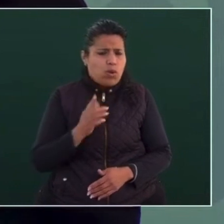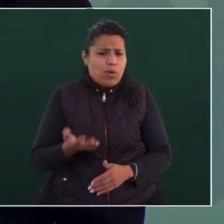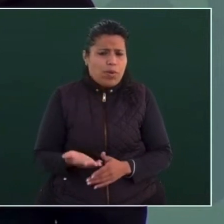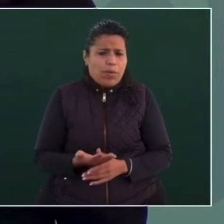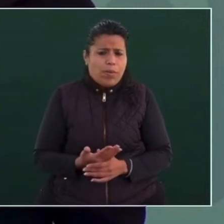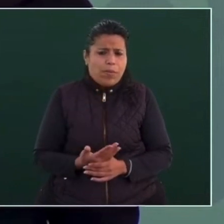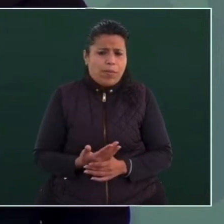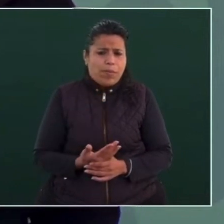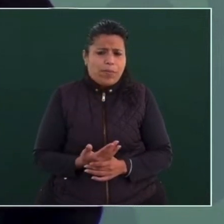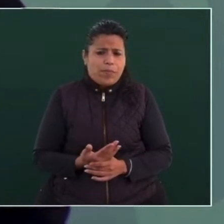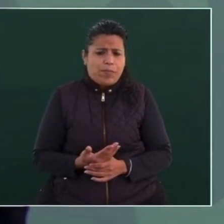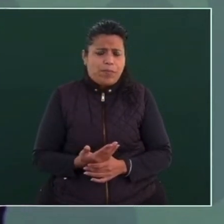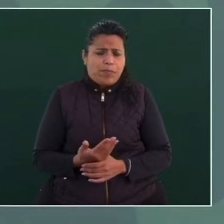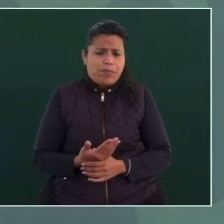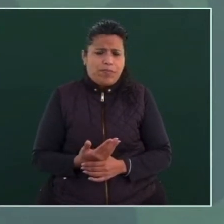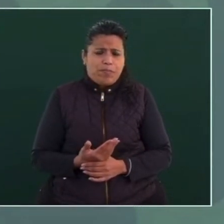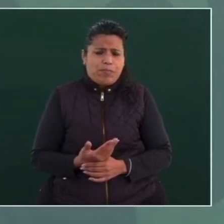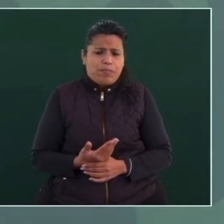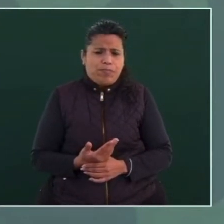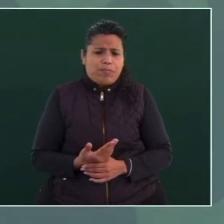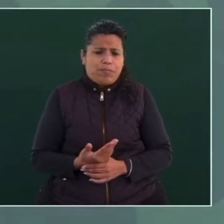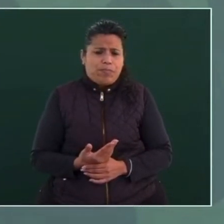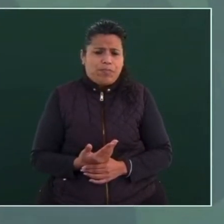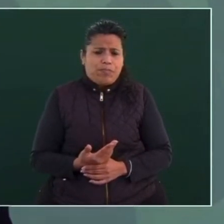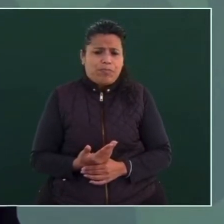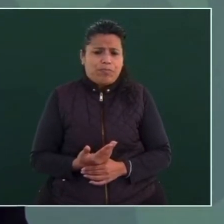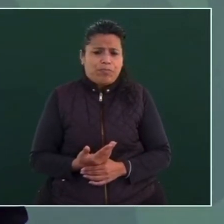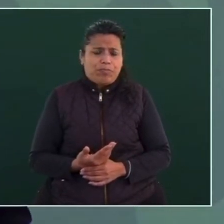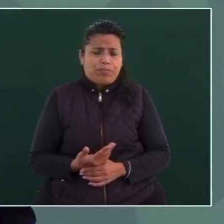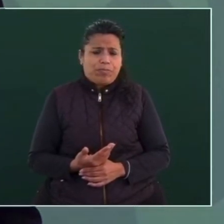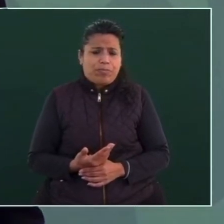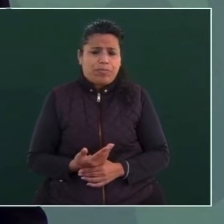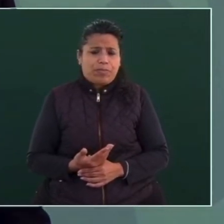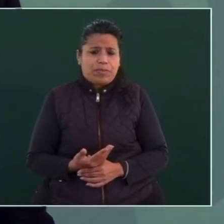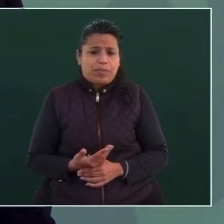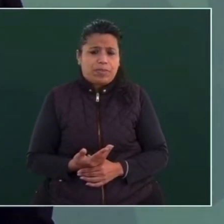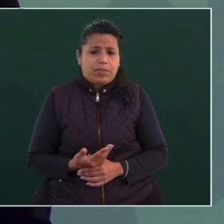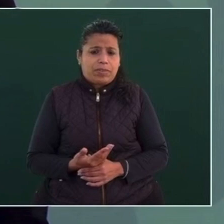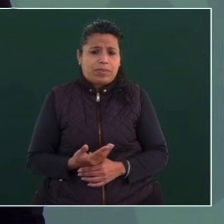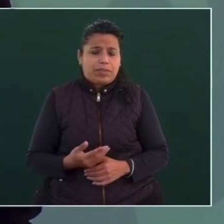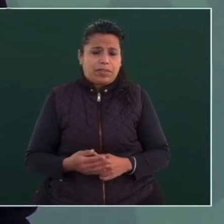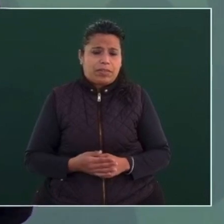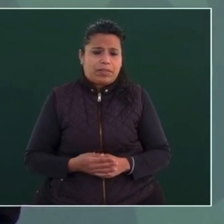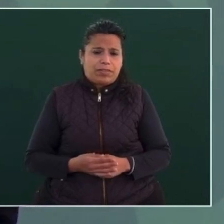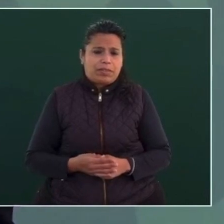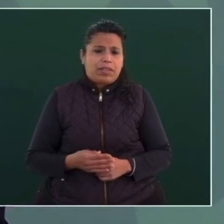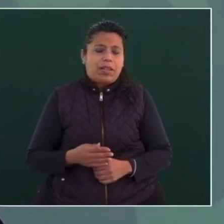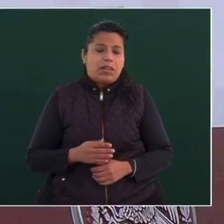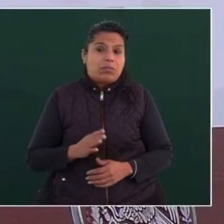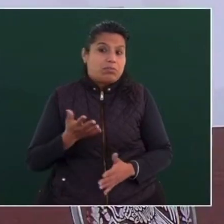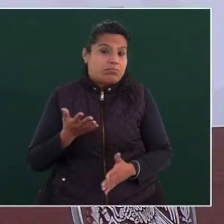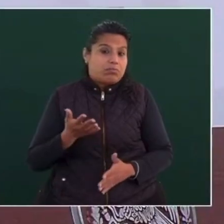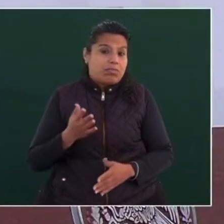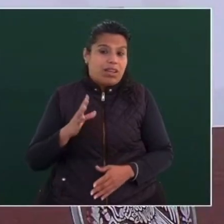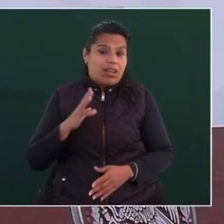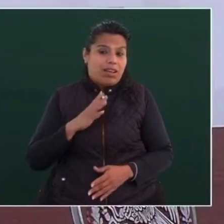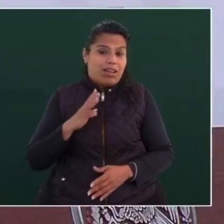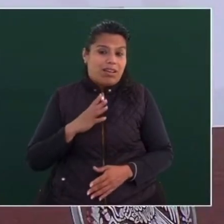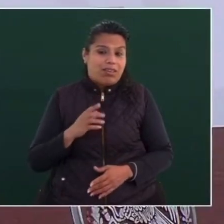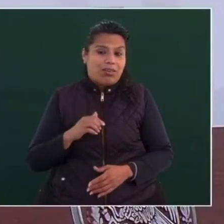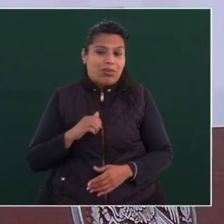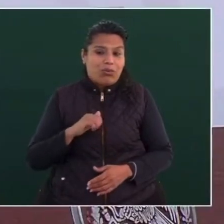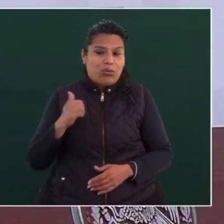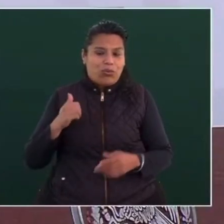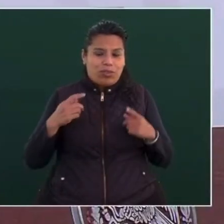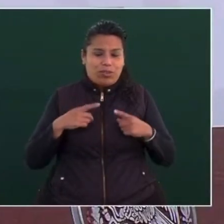A lo mejor no les gusta que sea mujer, porque